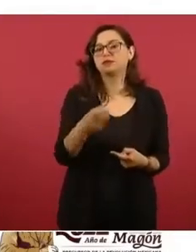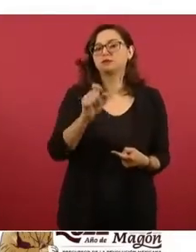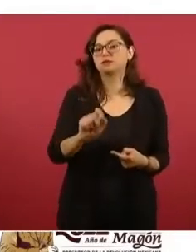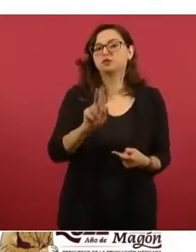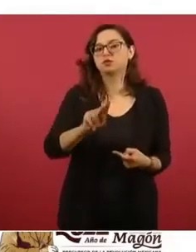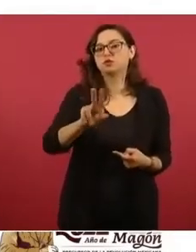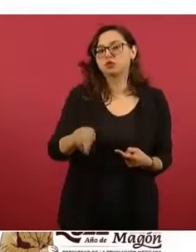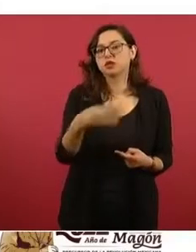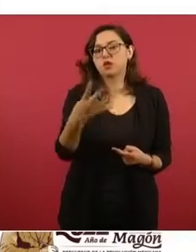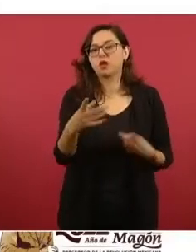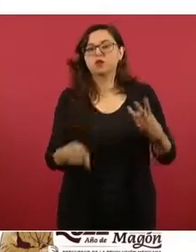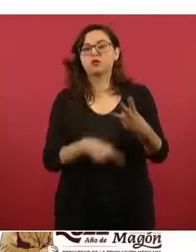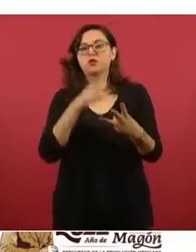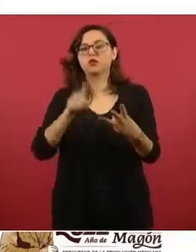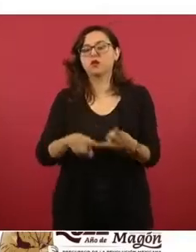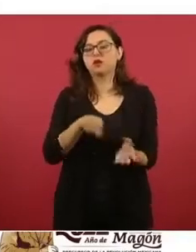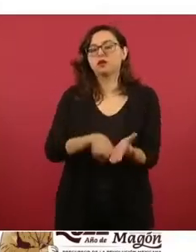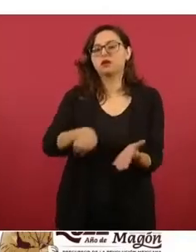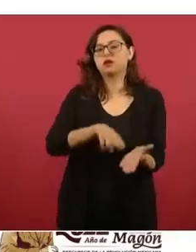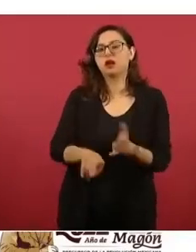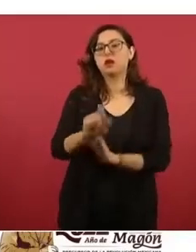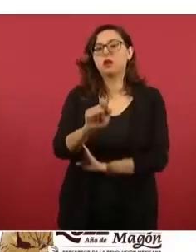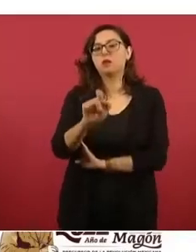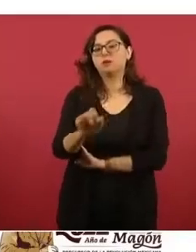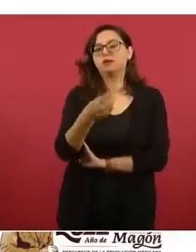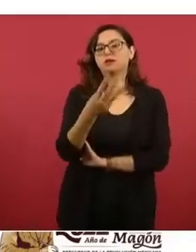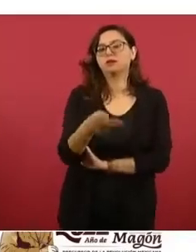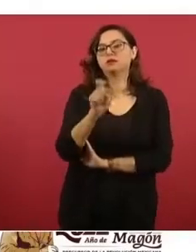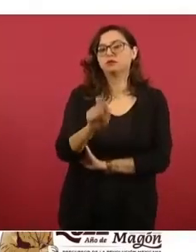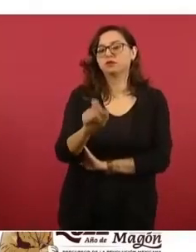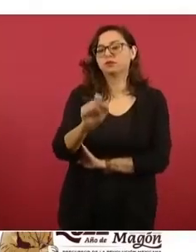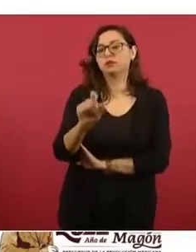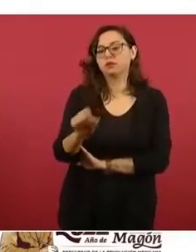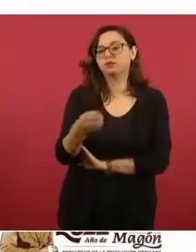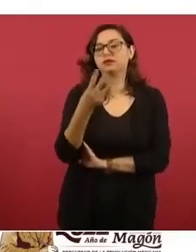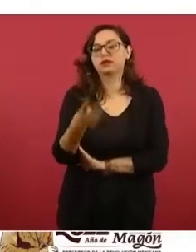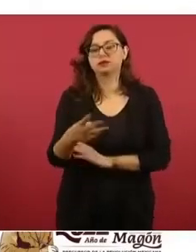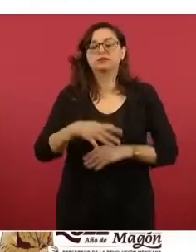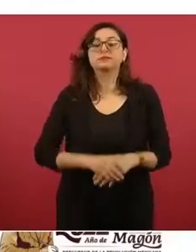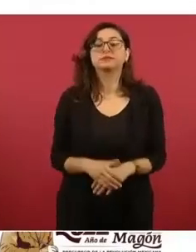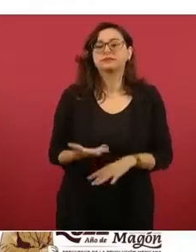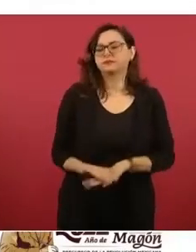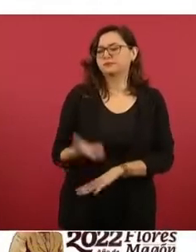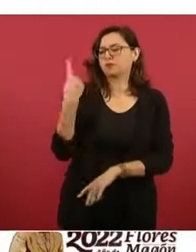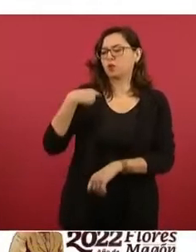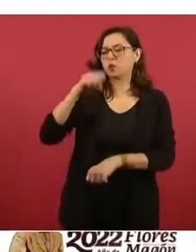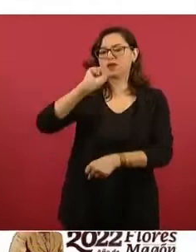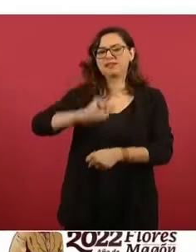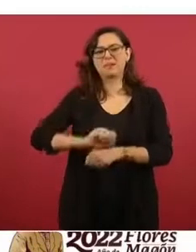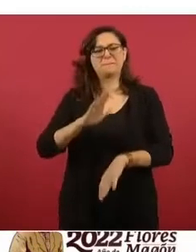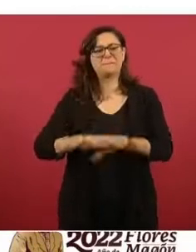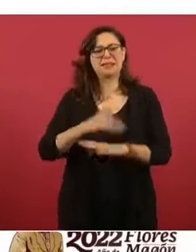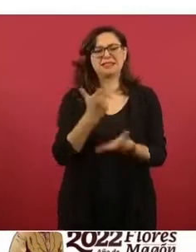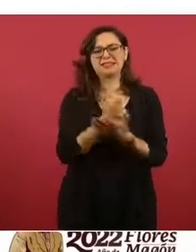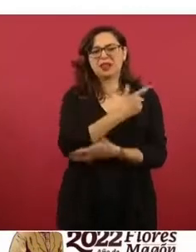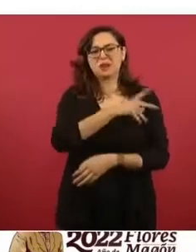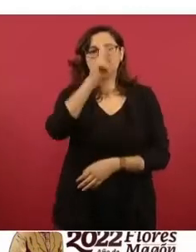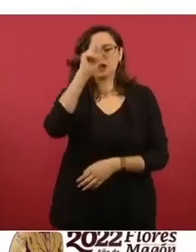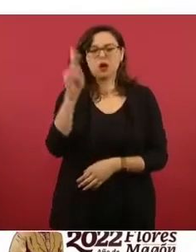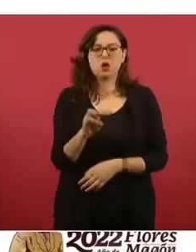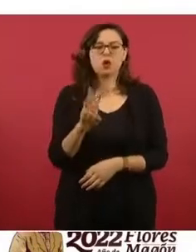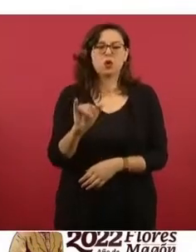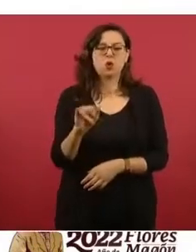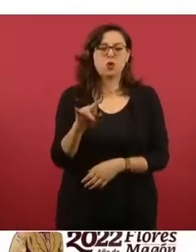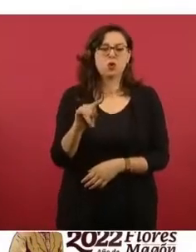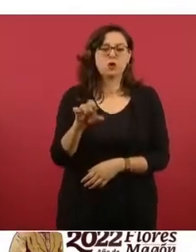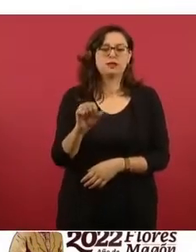centavos. ¿Cuáles son las tres marcas que dieron más caro la semana pasada? Winstar, Chevron y OxoGas, ya